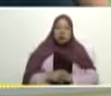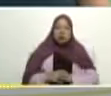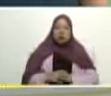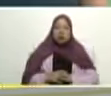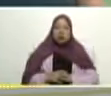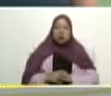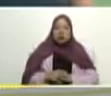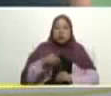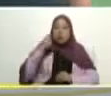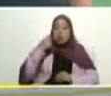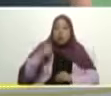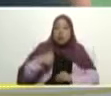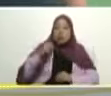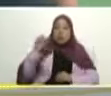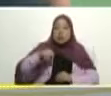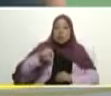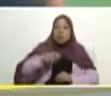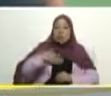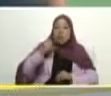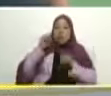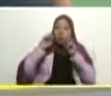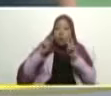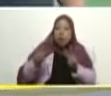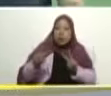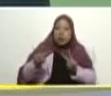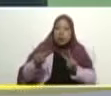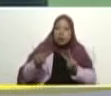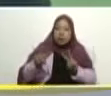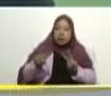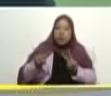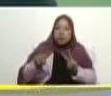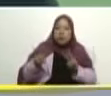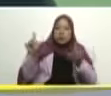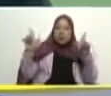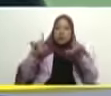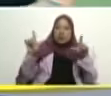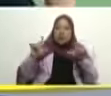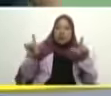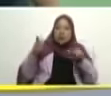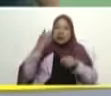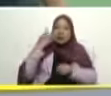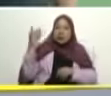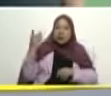te estoy viendo Vale te estoy viendo en la televisión